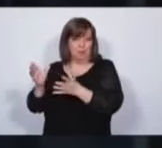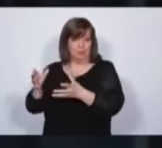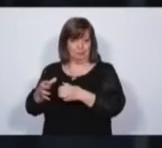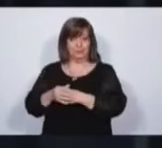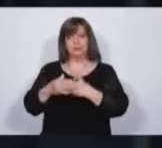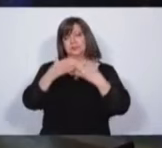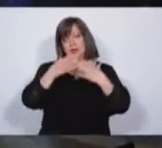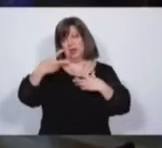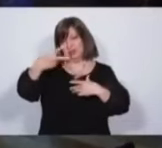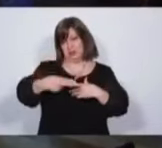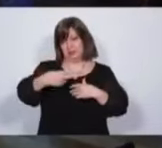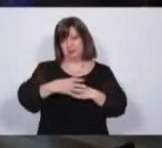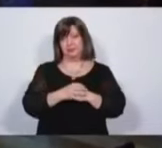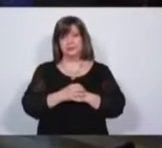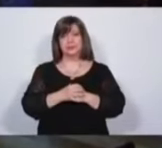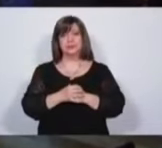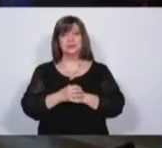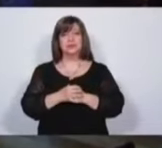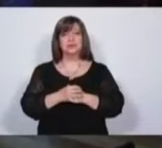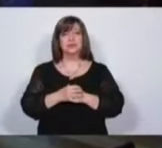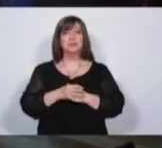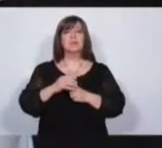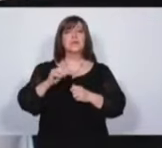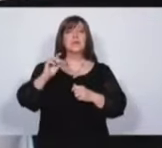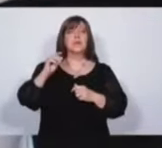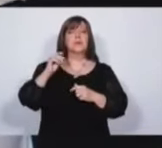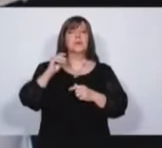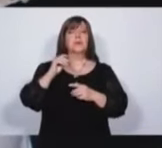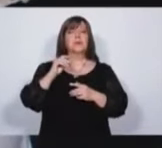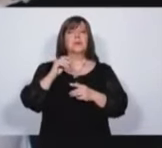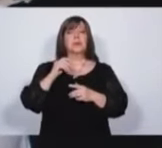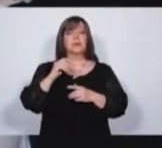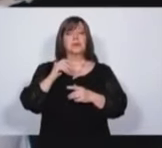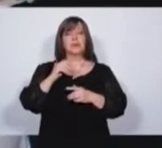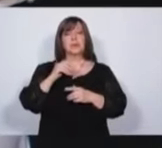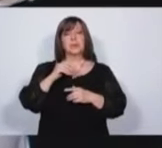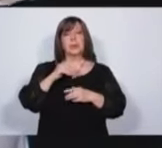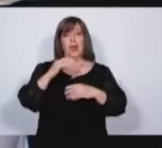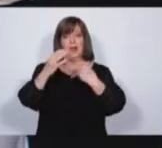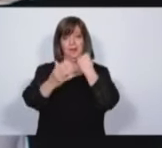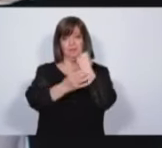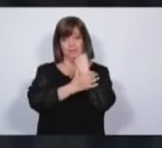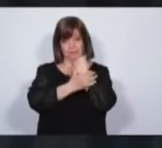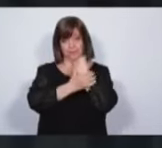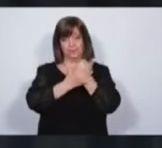Gracias, candidato Mario Vadillo. Tiene la palabra el candidato Lautaro Jiménez.